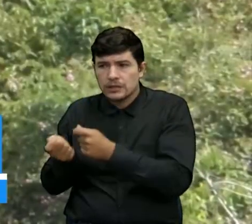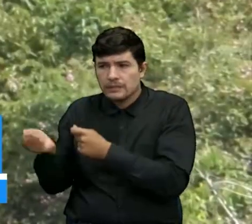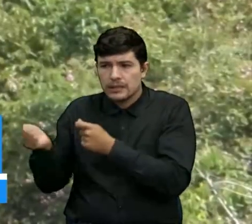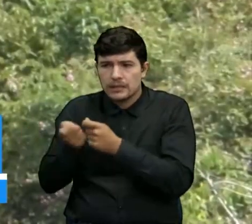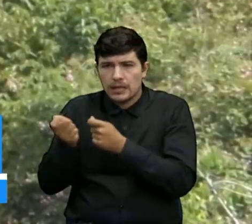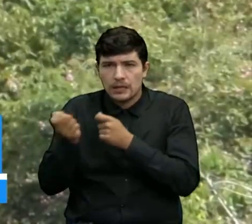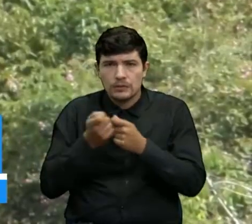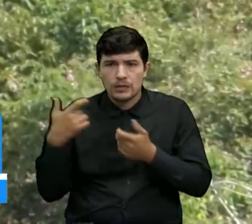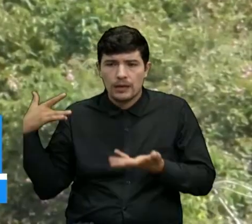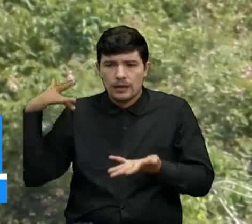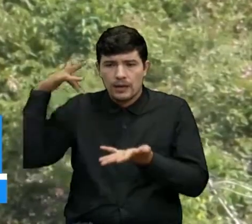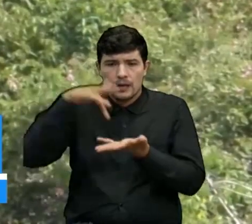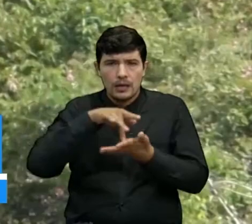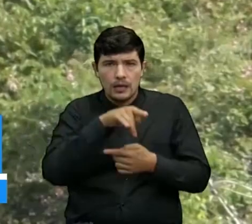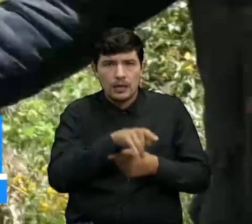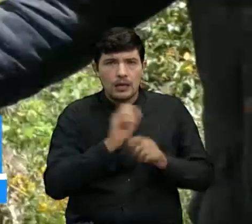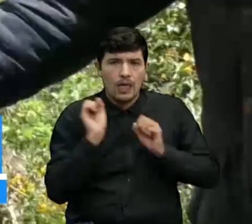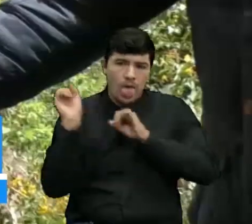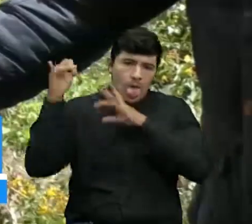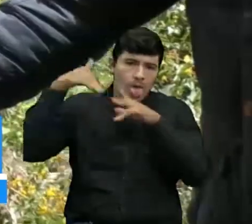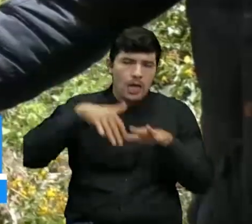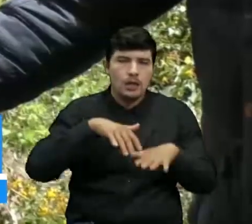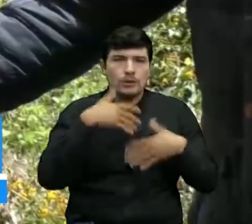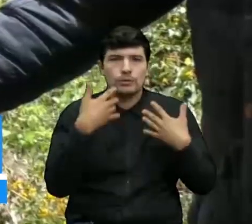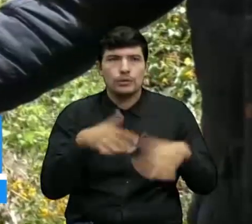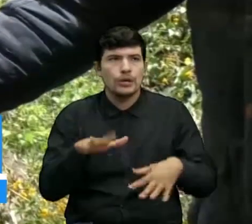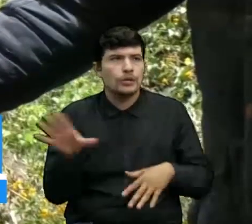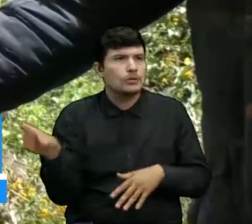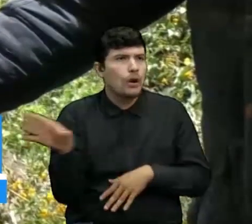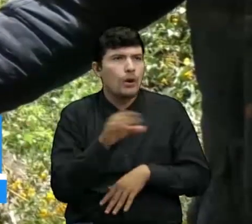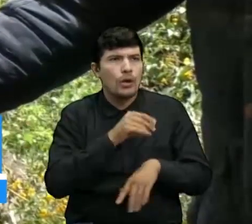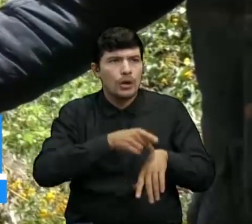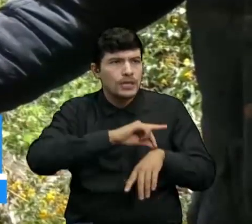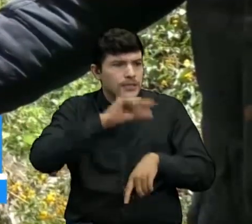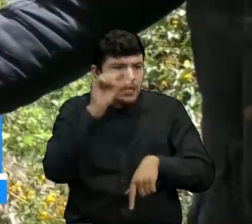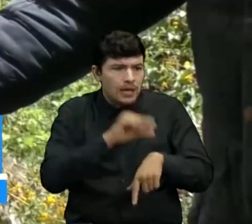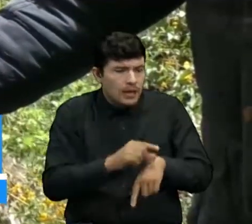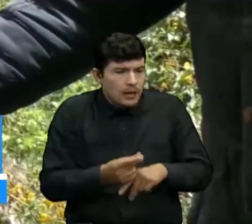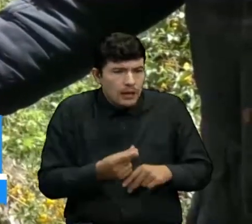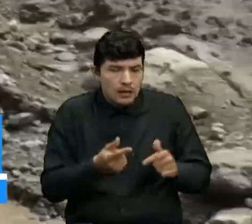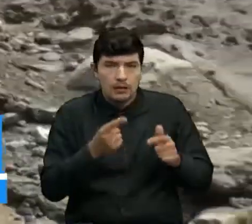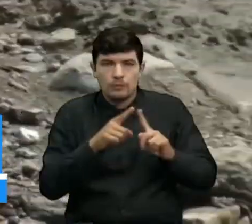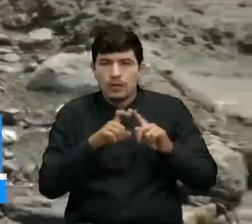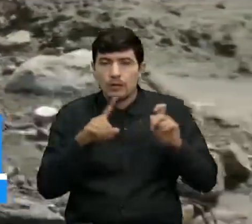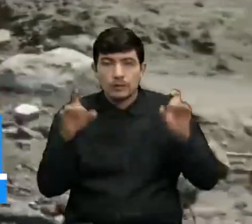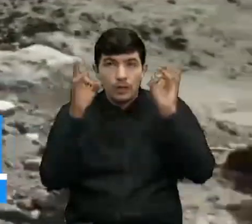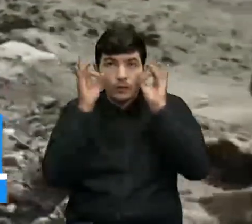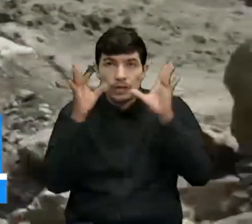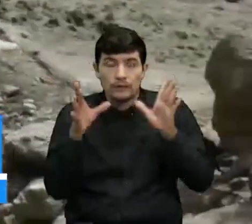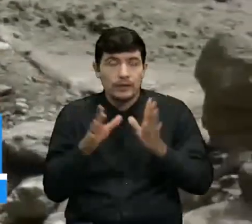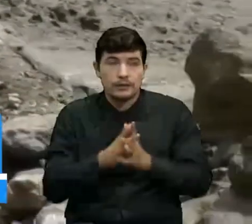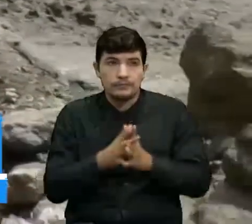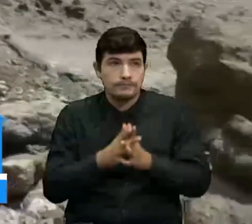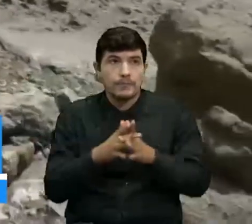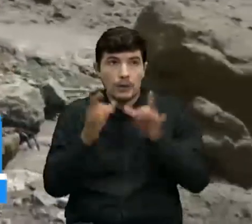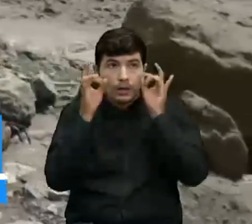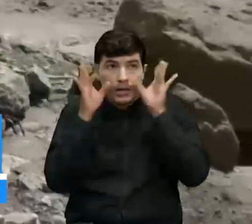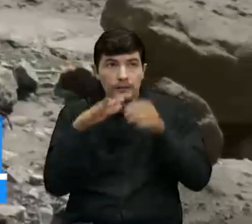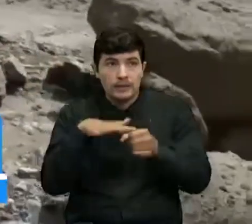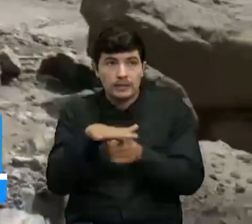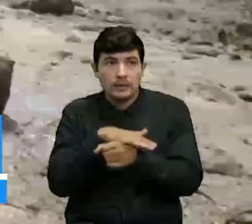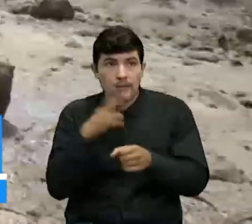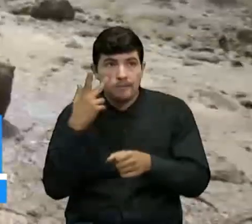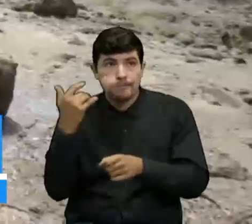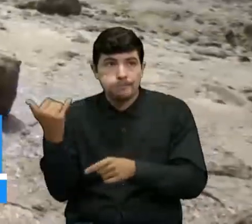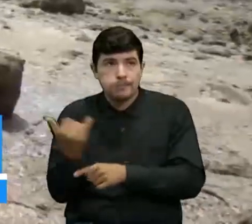bajaron, nos sacaron de entre la luz, todo fue en cuestión de segundos, fue una cosa horrorosa, muy espantosa. Esta es